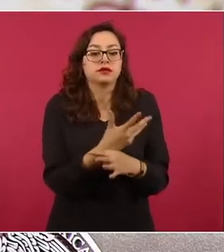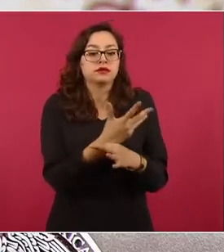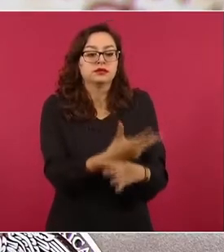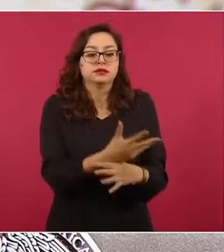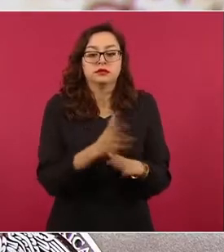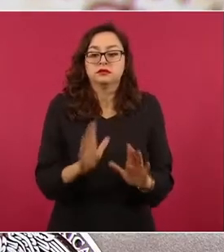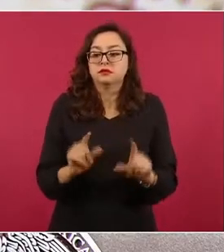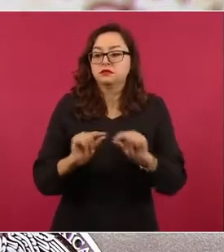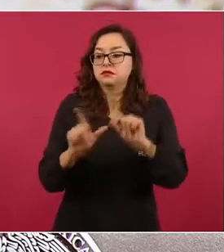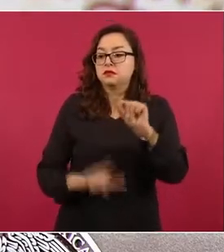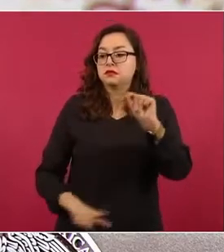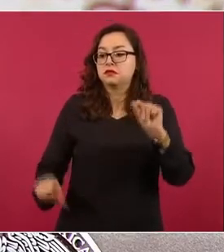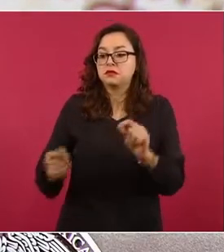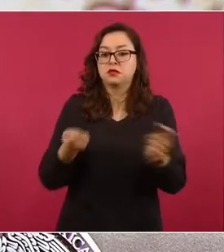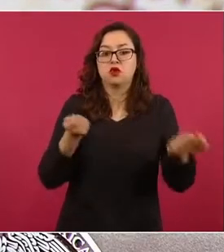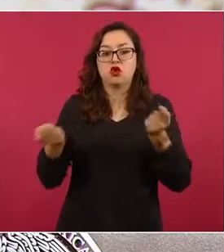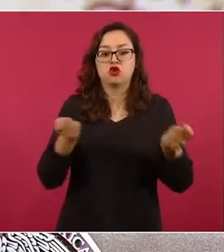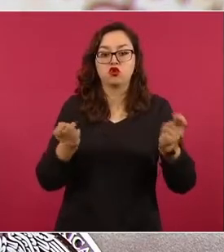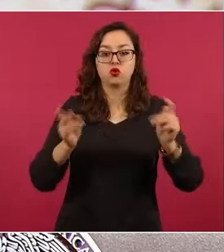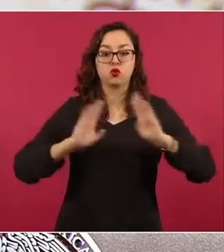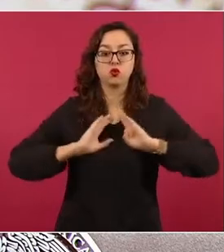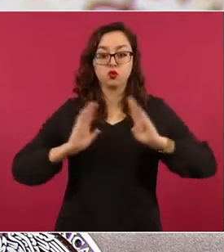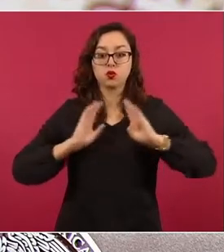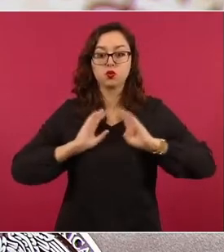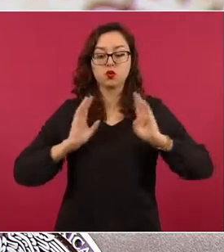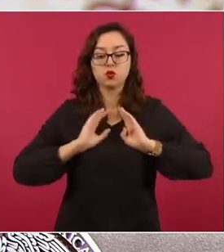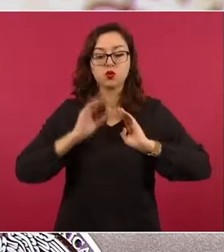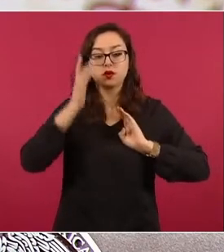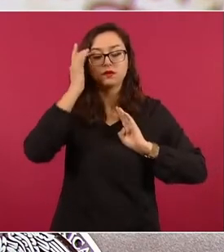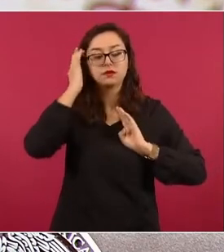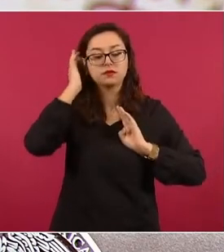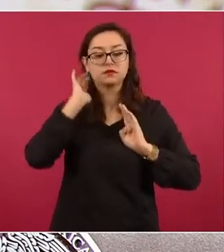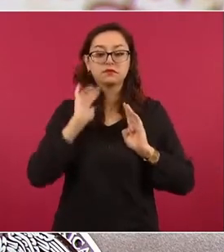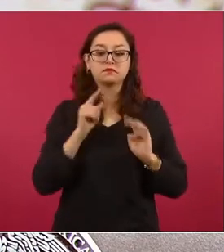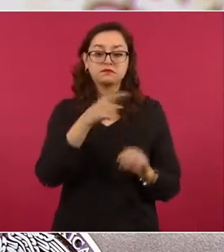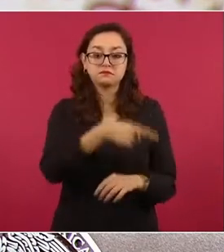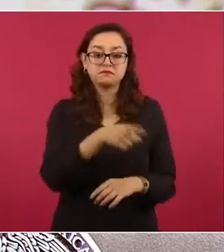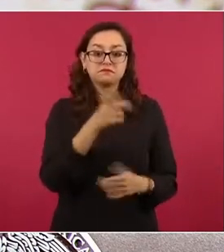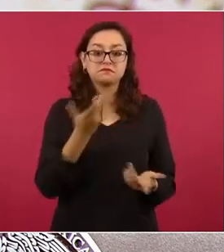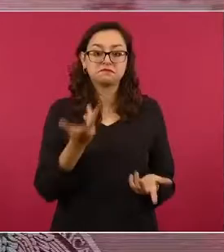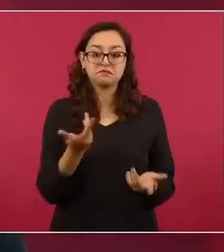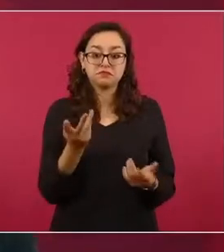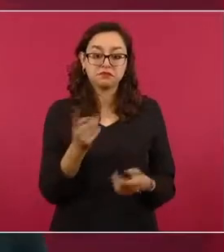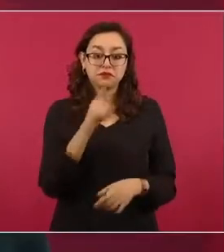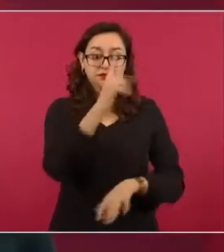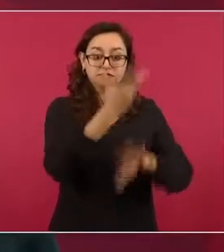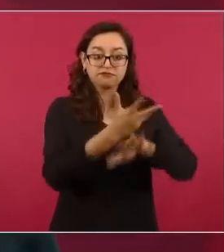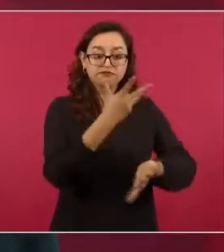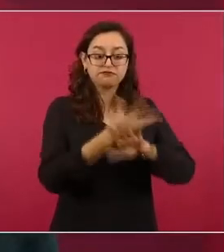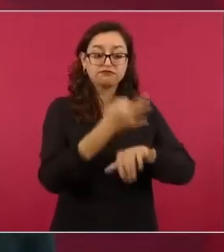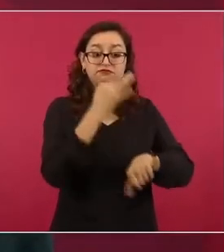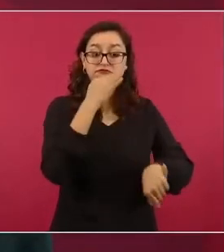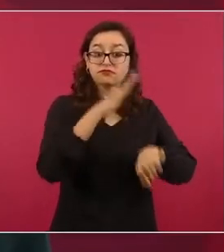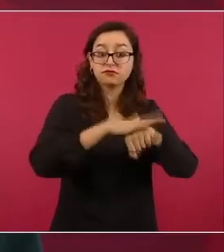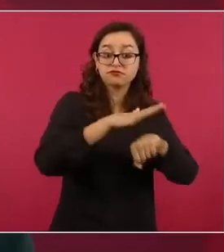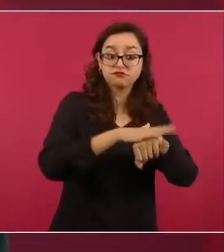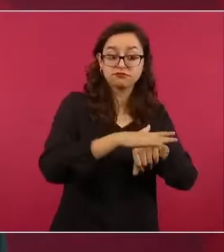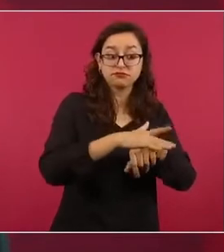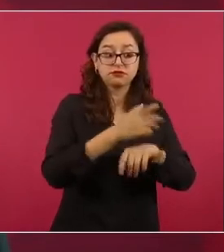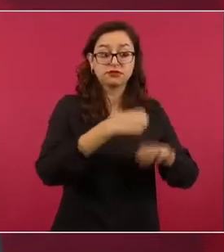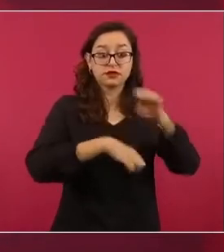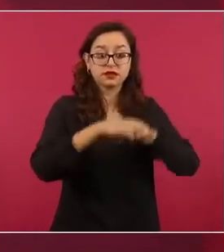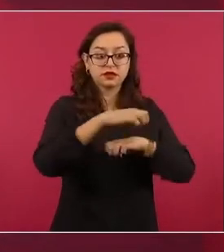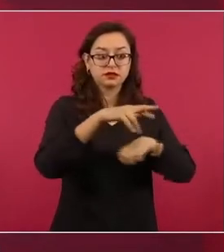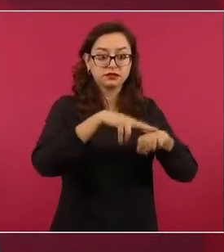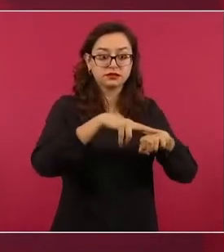Quizás de la misma manera, con mentiras y suposiciones, Denise Dreser informaba a la Embajada de Estados Unidos cómo revelaron los